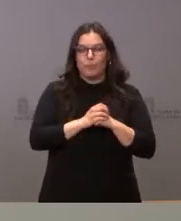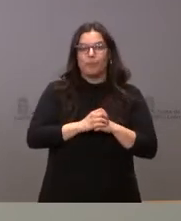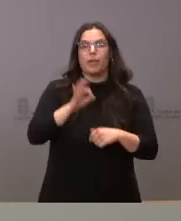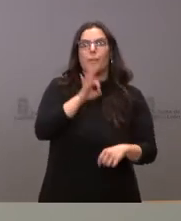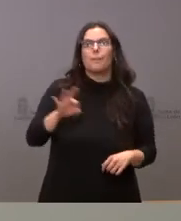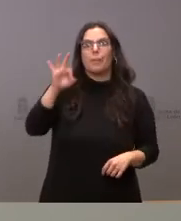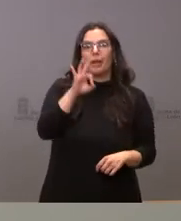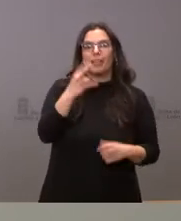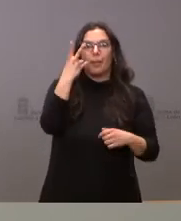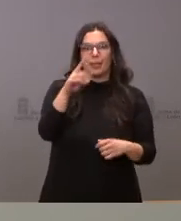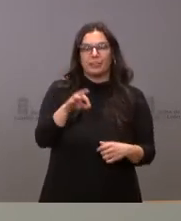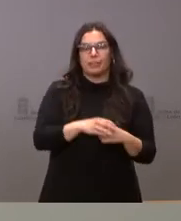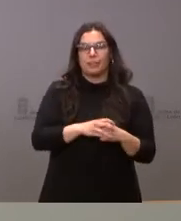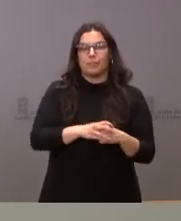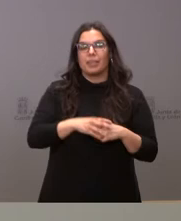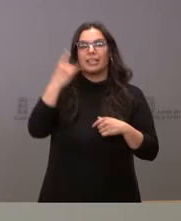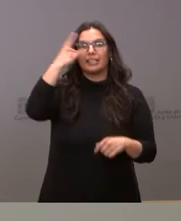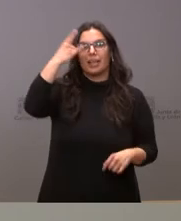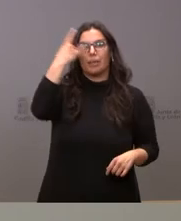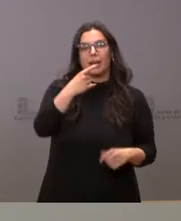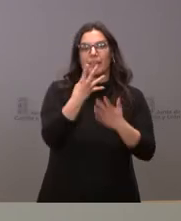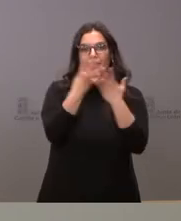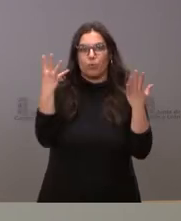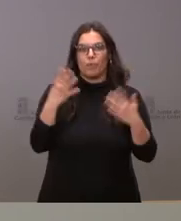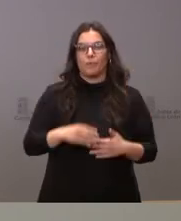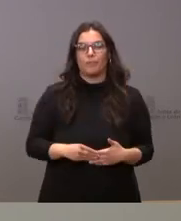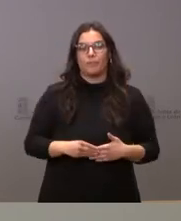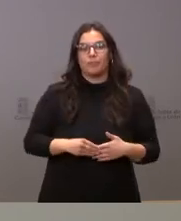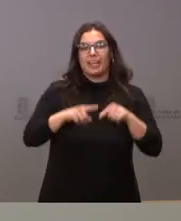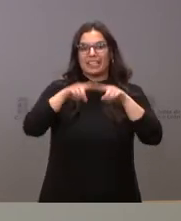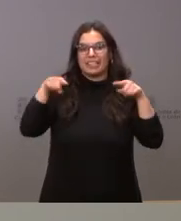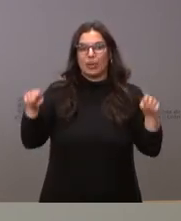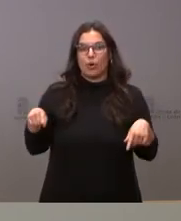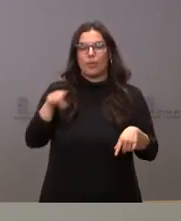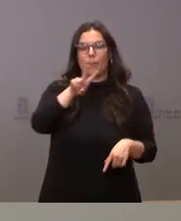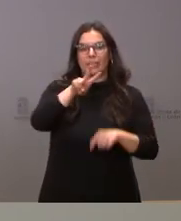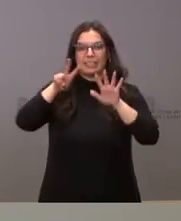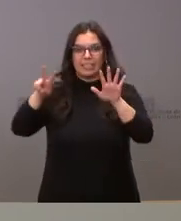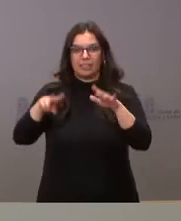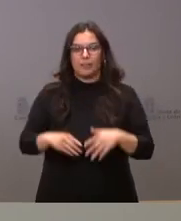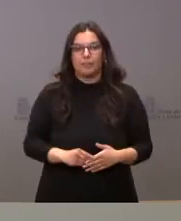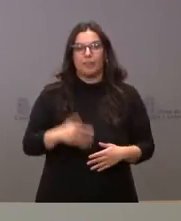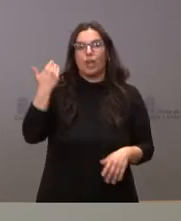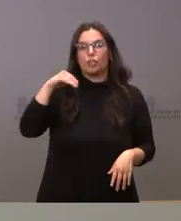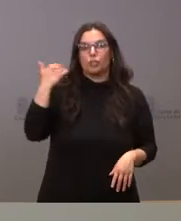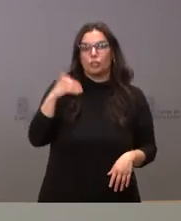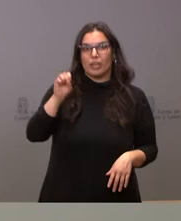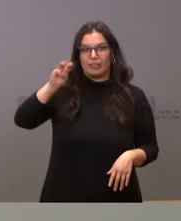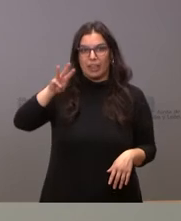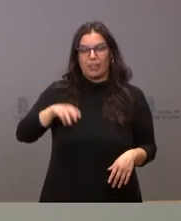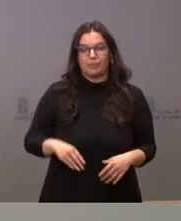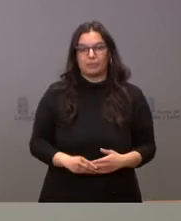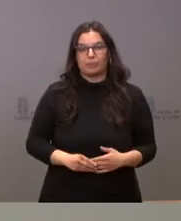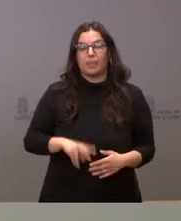en Palencia veinte, en Salamanca diecinueve, en Segovia veintisiete, en Soria trece,